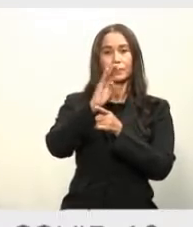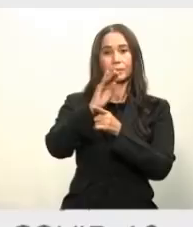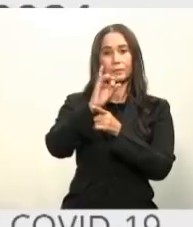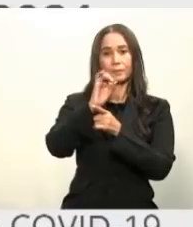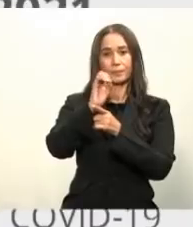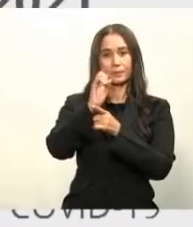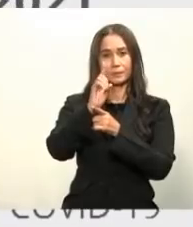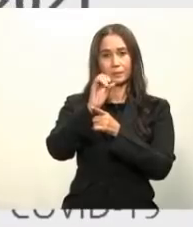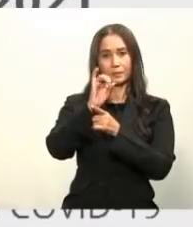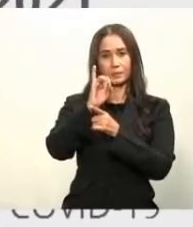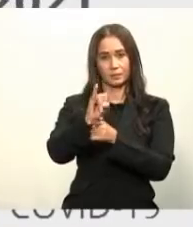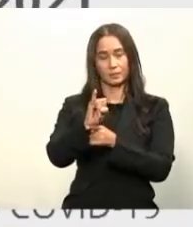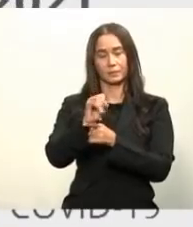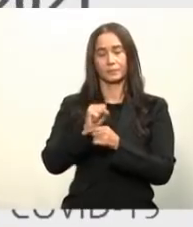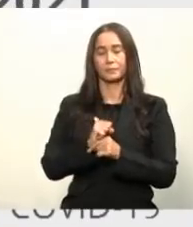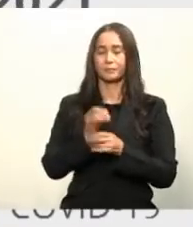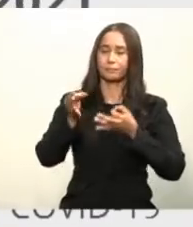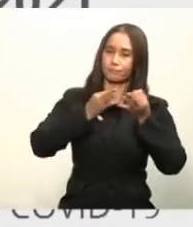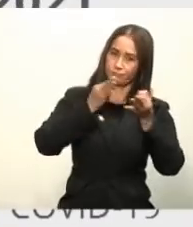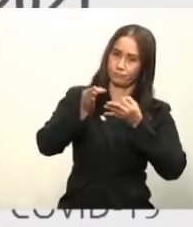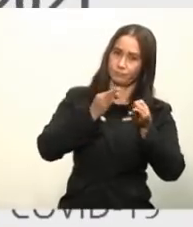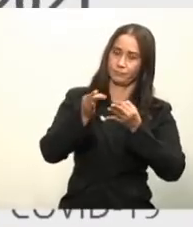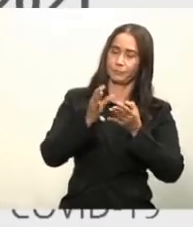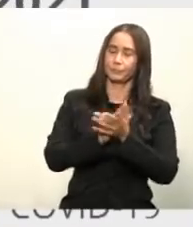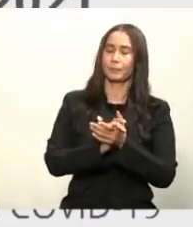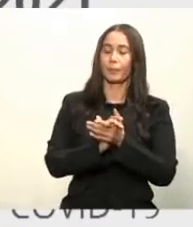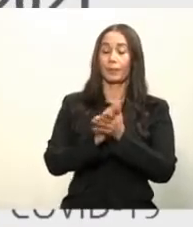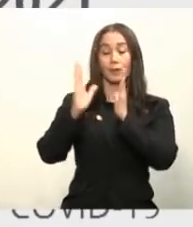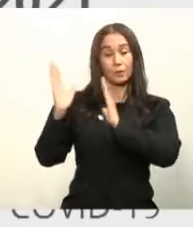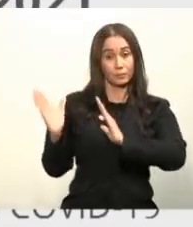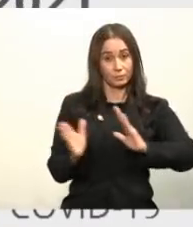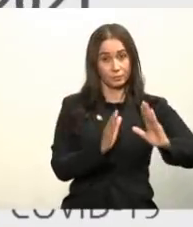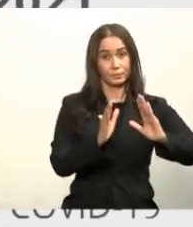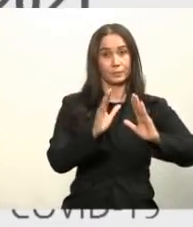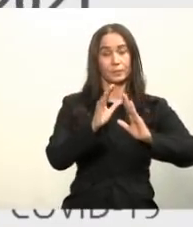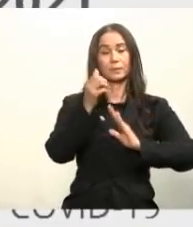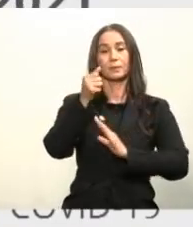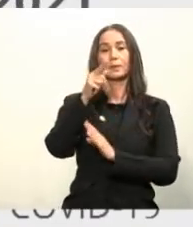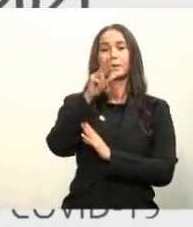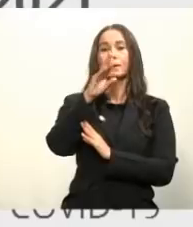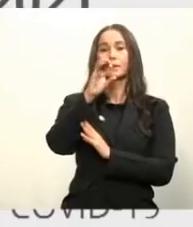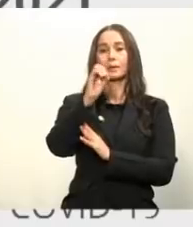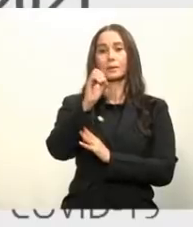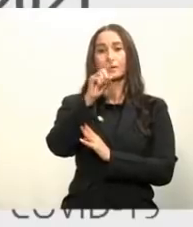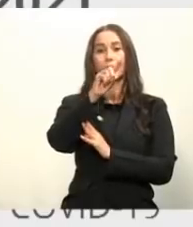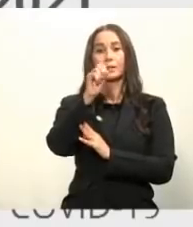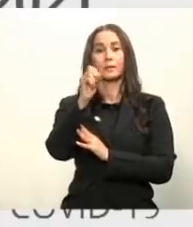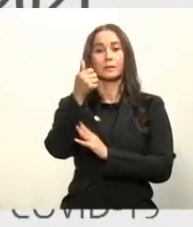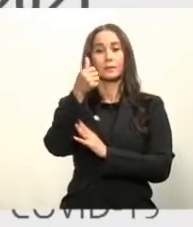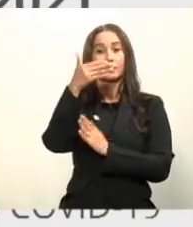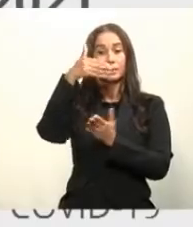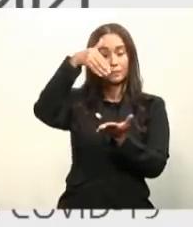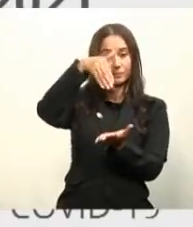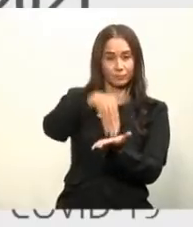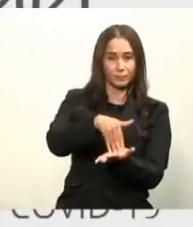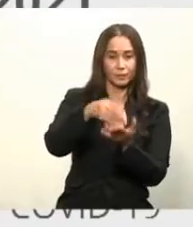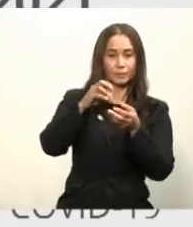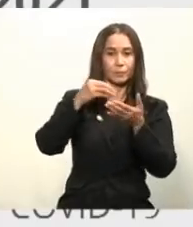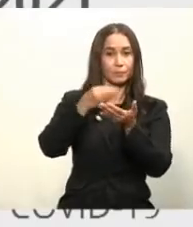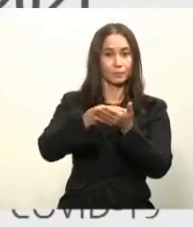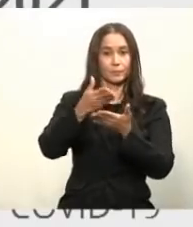Ahí explico lo siguiente. Al ser AstraZeneca, estas 110 mil unidades que compramos